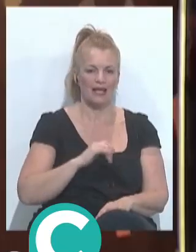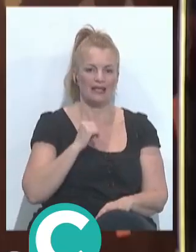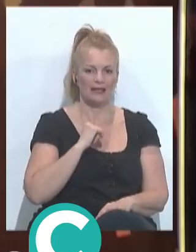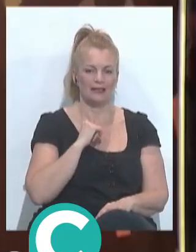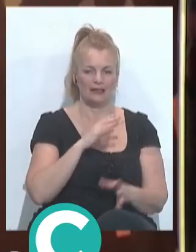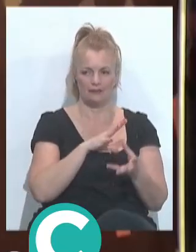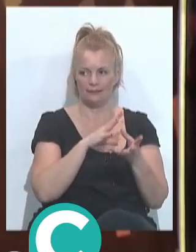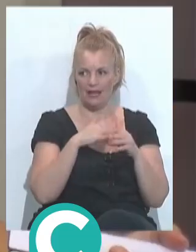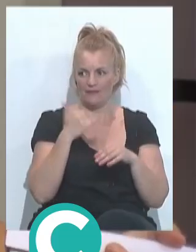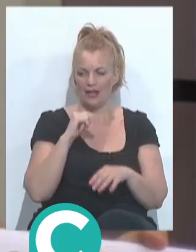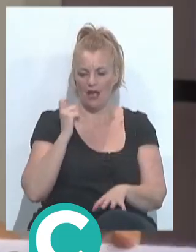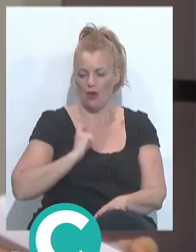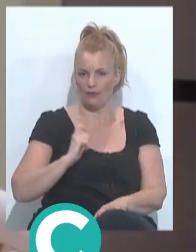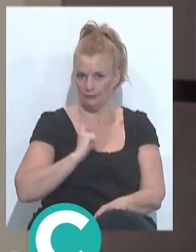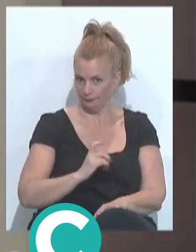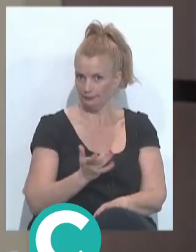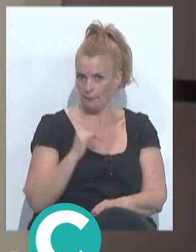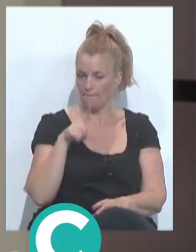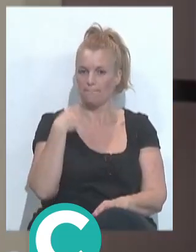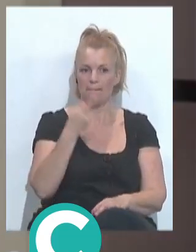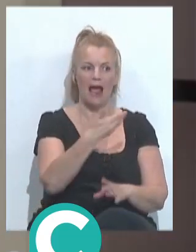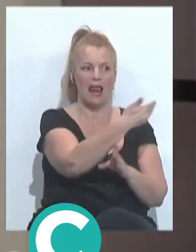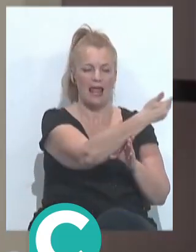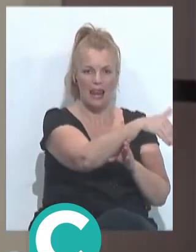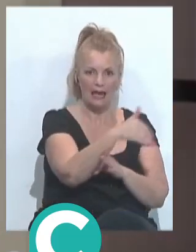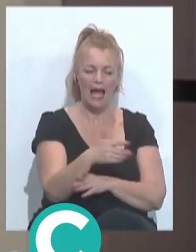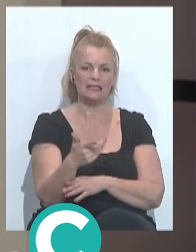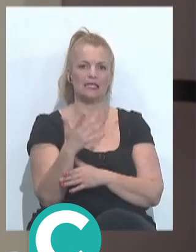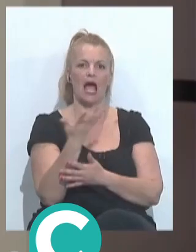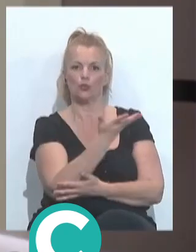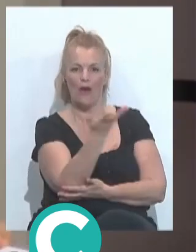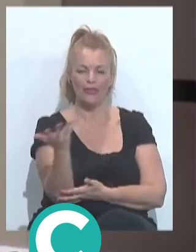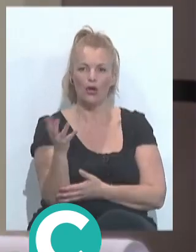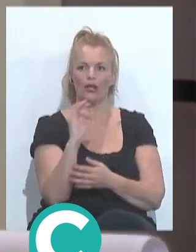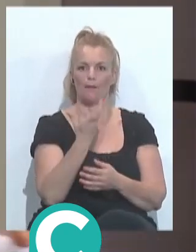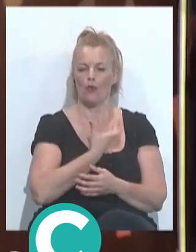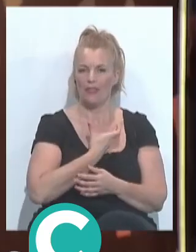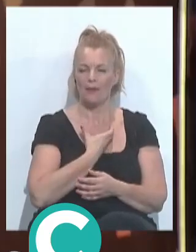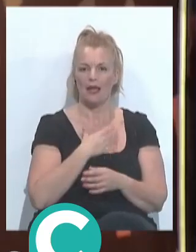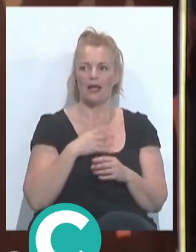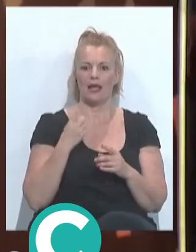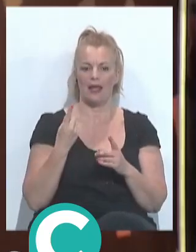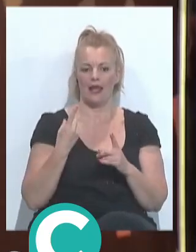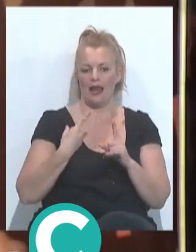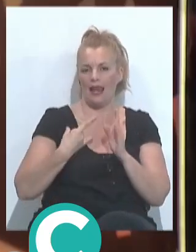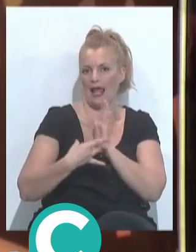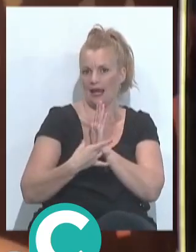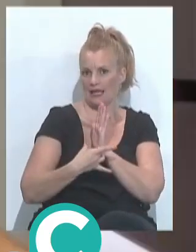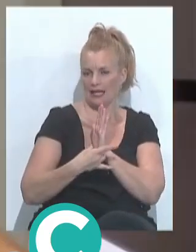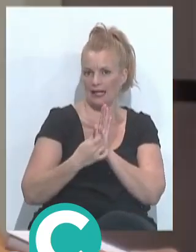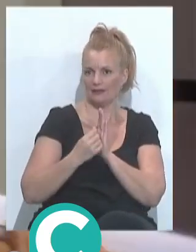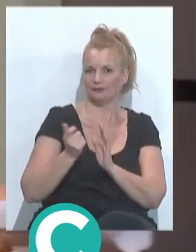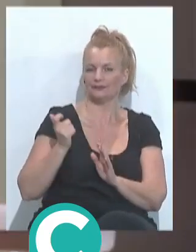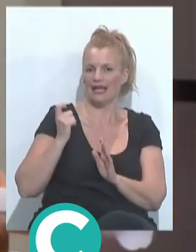actuaciones y te has llevado un dinero más después las actuaciones en la calle que también son municipales el caché siendo semifinalista